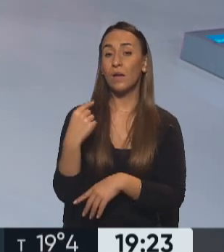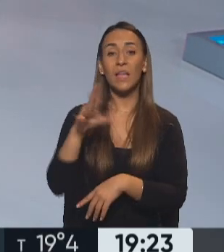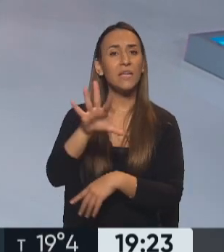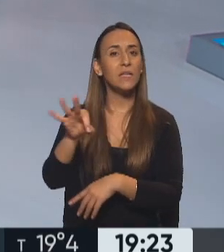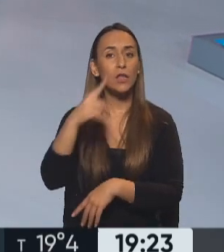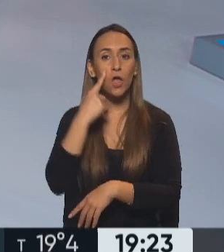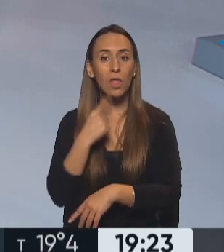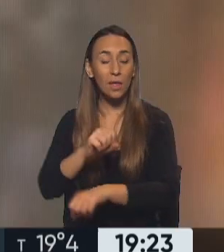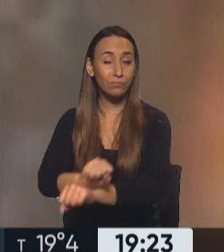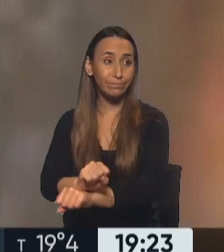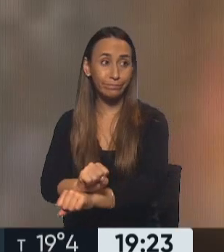estafador de la justicia.